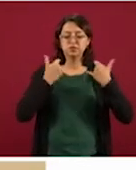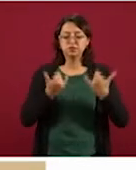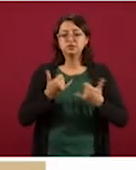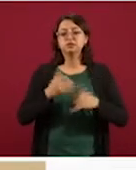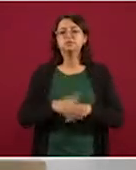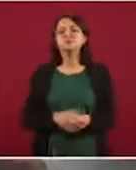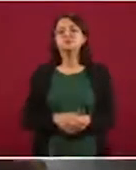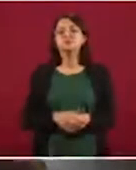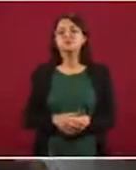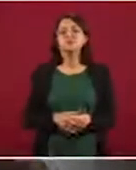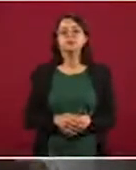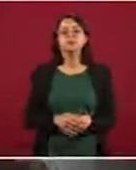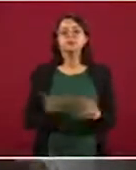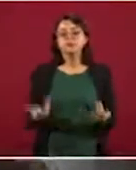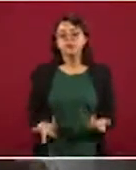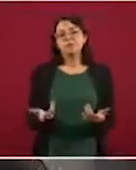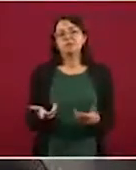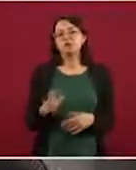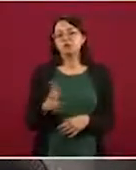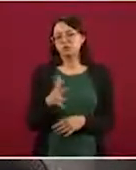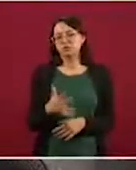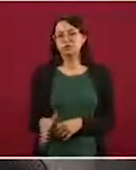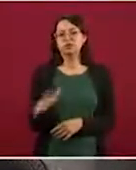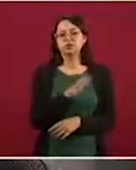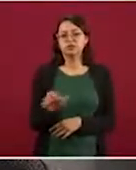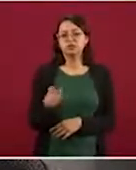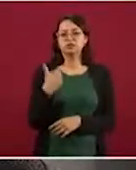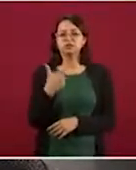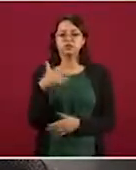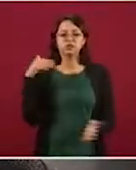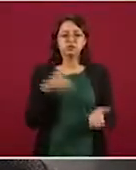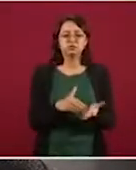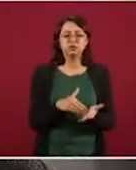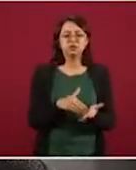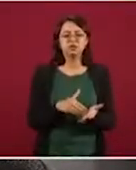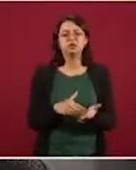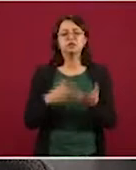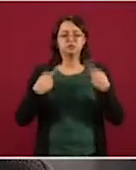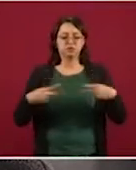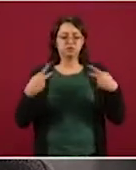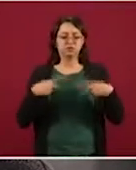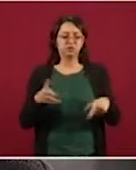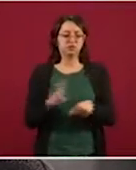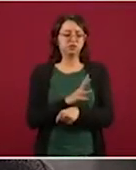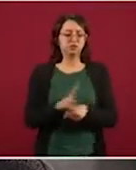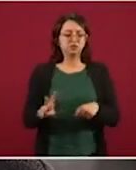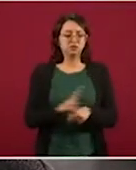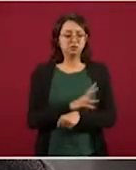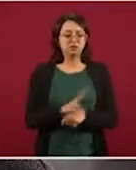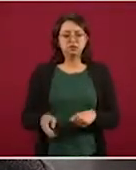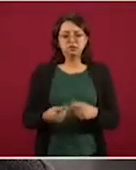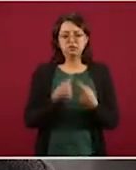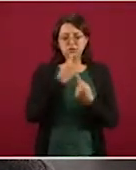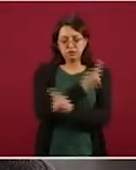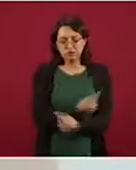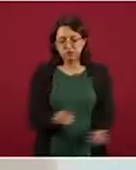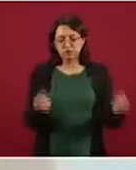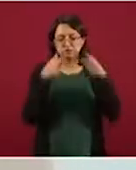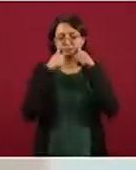estamos atendiendo a poco más de 507 mil beneficiarios de estas edades.